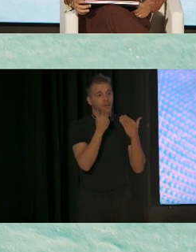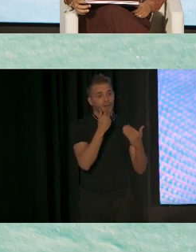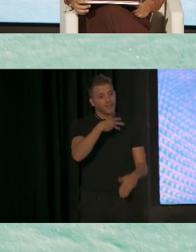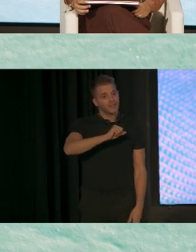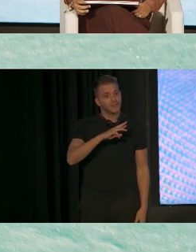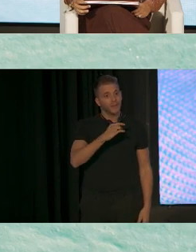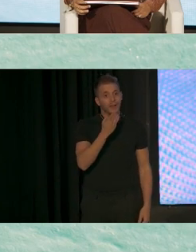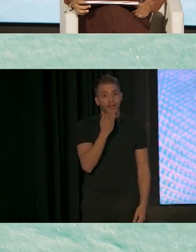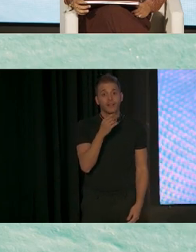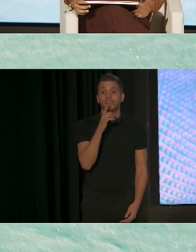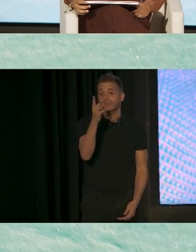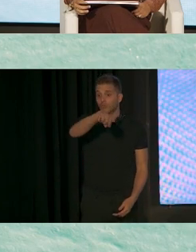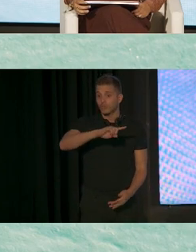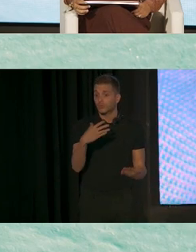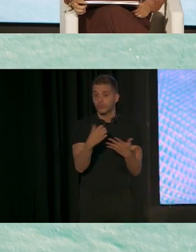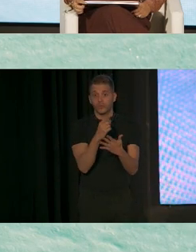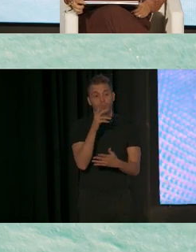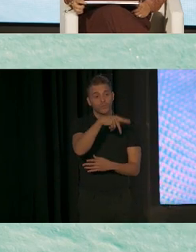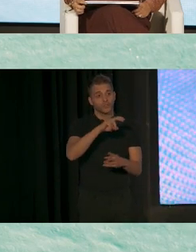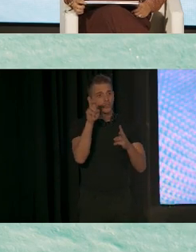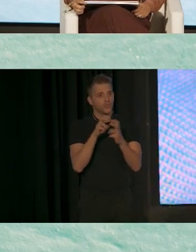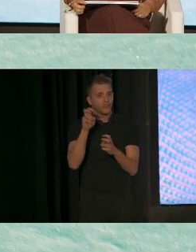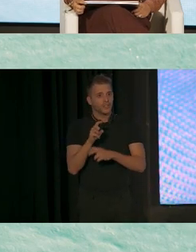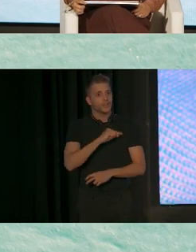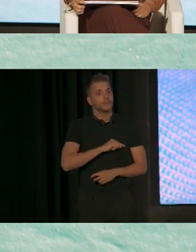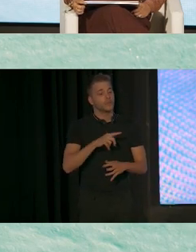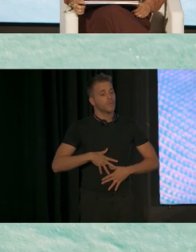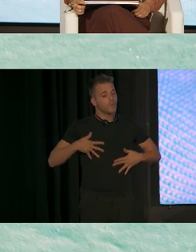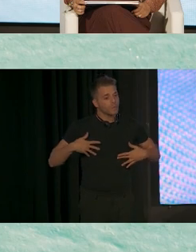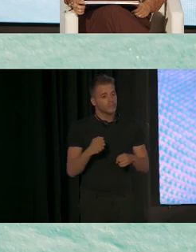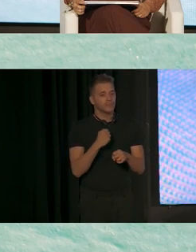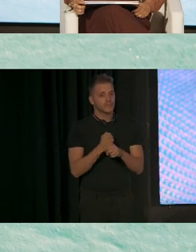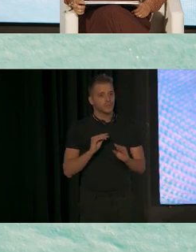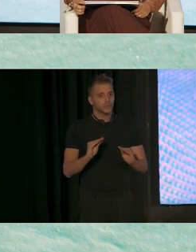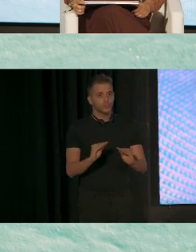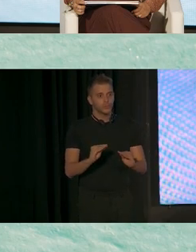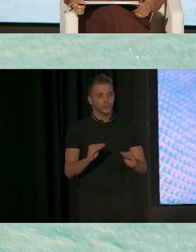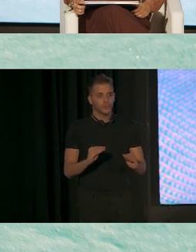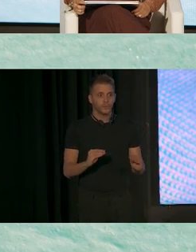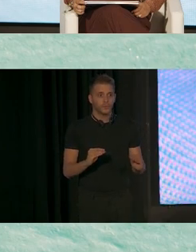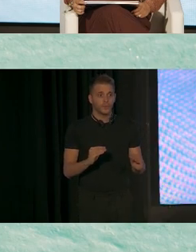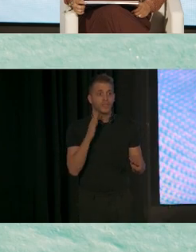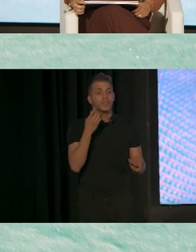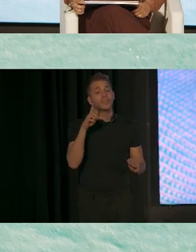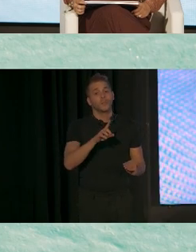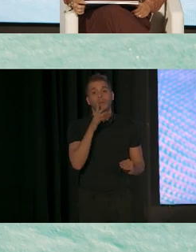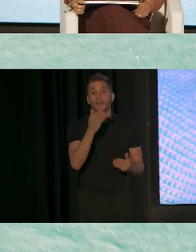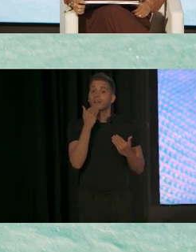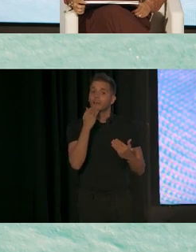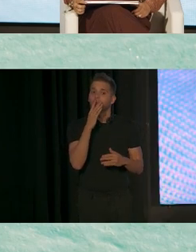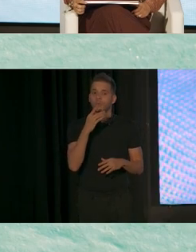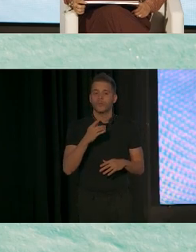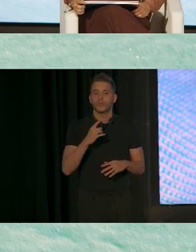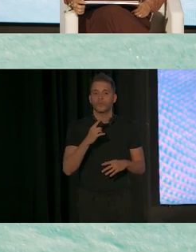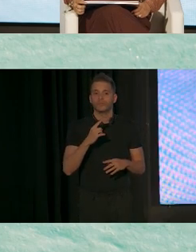y a todos ustedes por estar aquí hoy, su pasión por este trabajo y por ayudar a las familias,